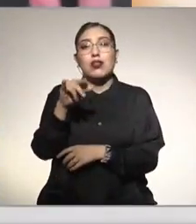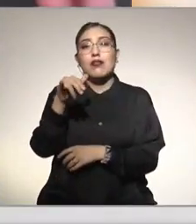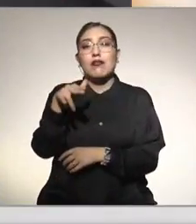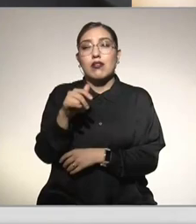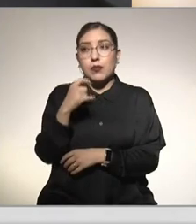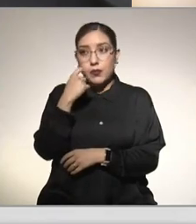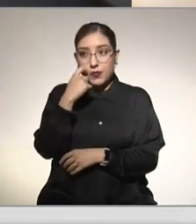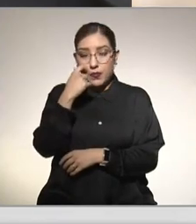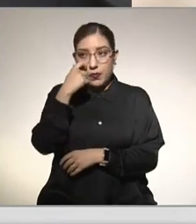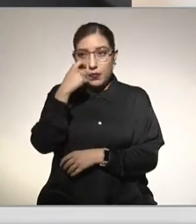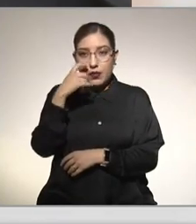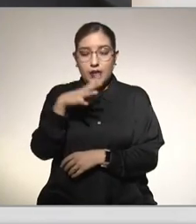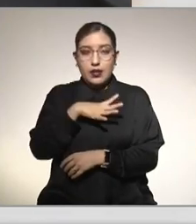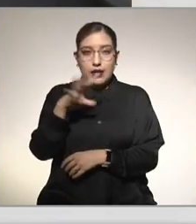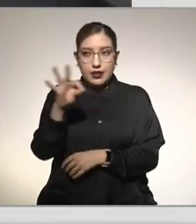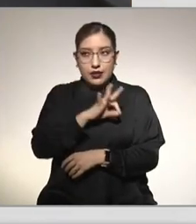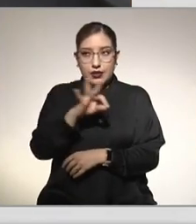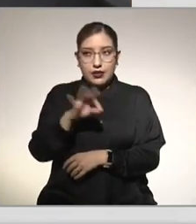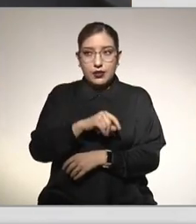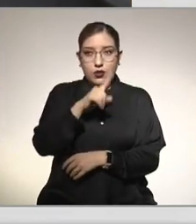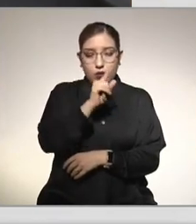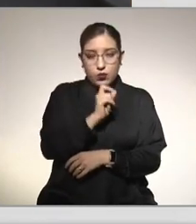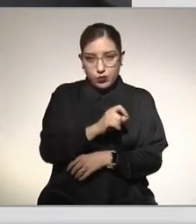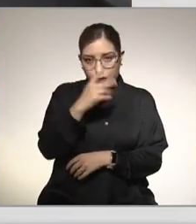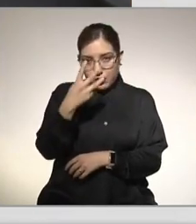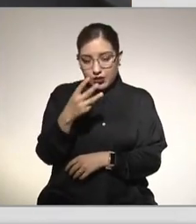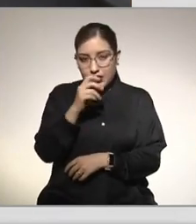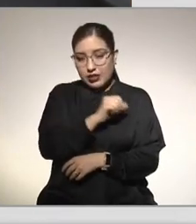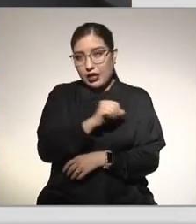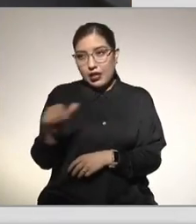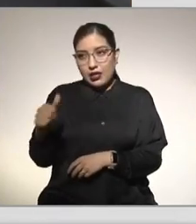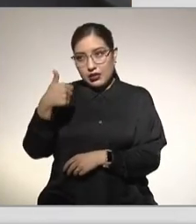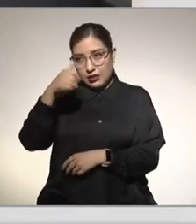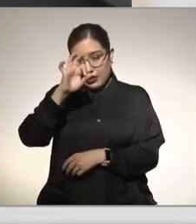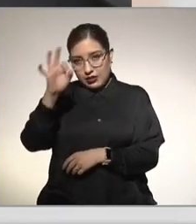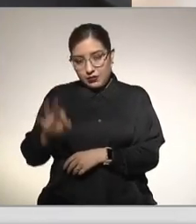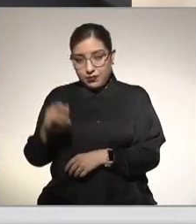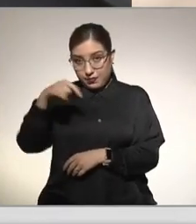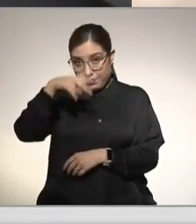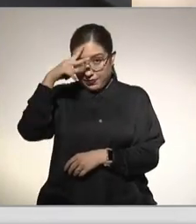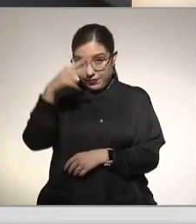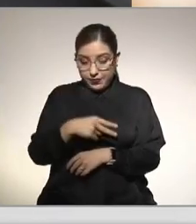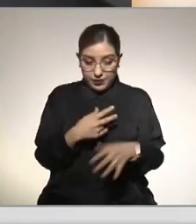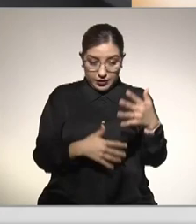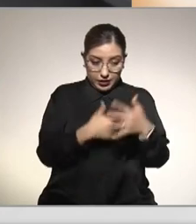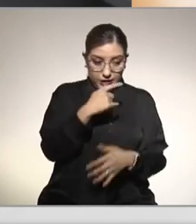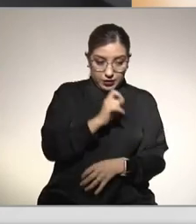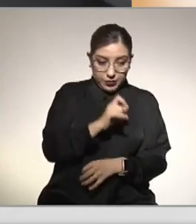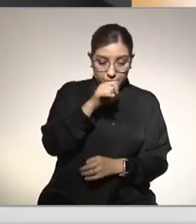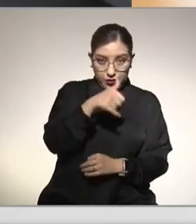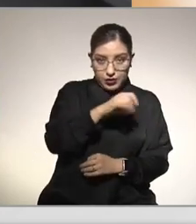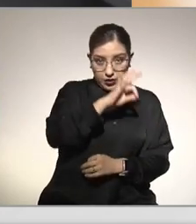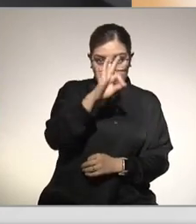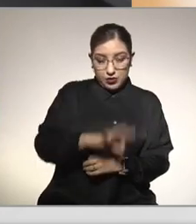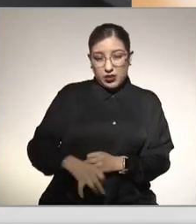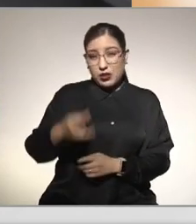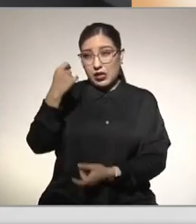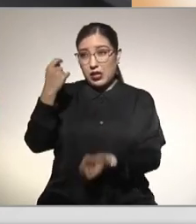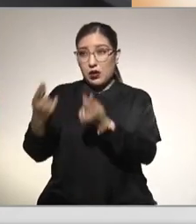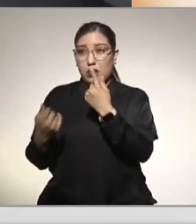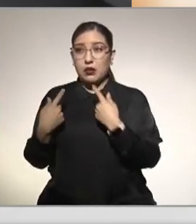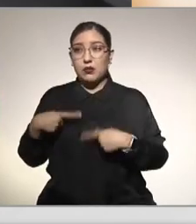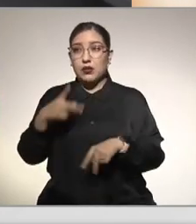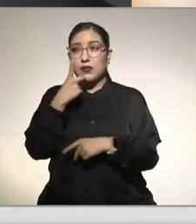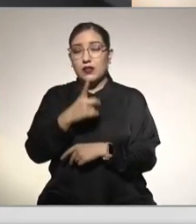puede ser de entre 1.6 y 13% y en México puede variar entre un 15.6% y hay quien habla que hasta un